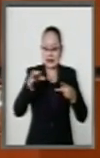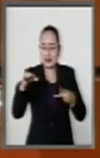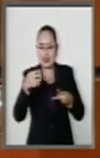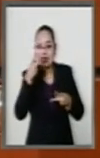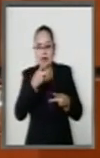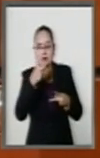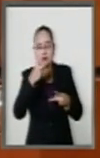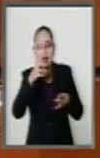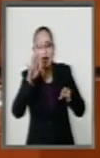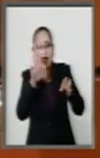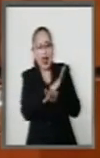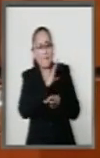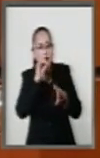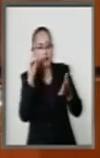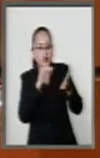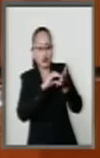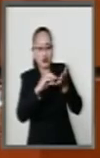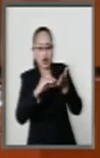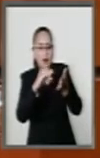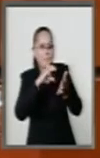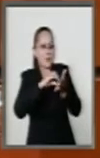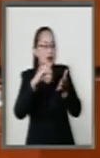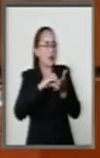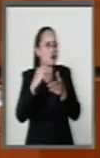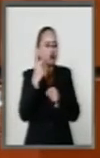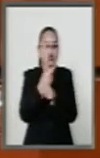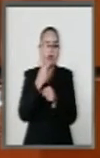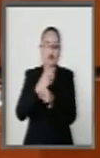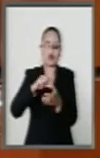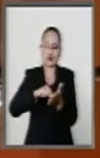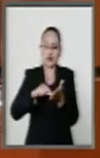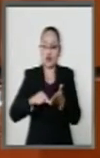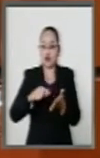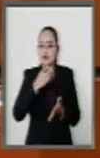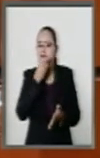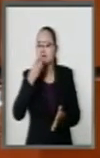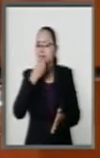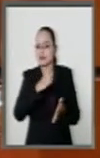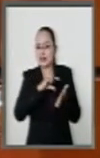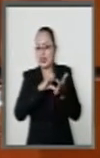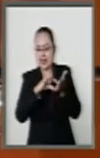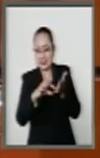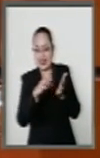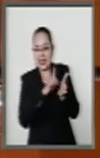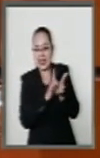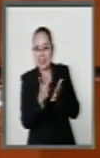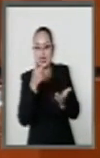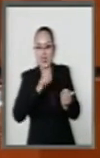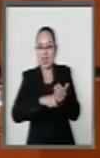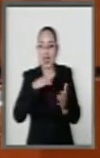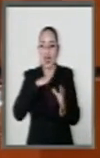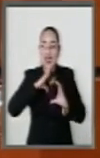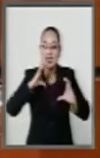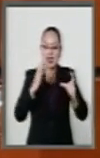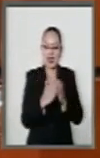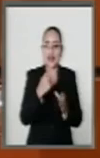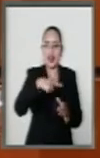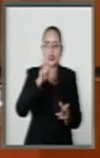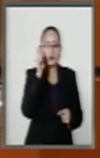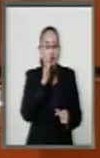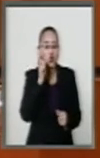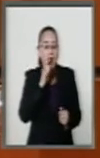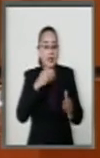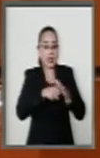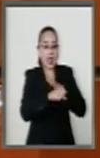es una modificación al párrafo segundo, cuando dice, entre los derechos que tendrán las mujeres